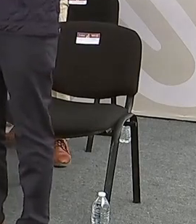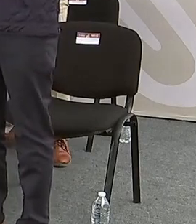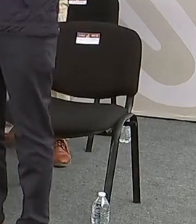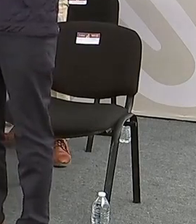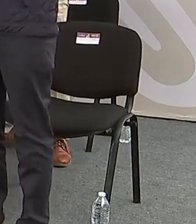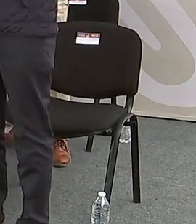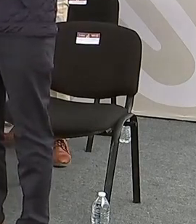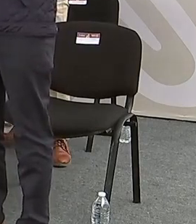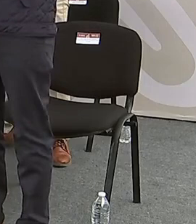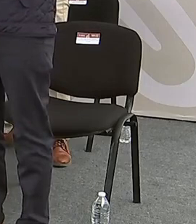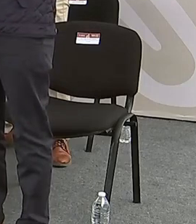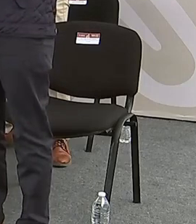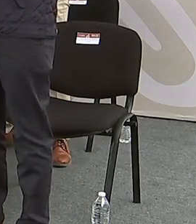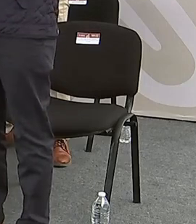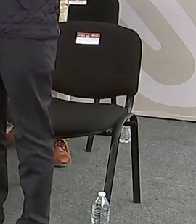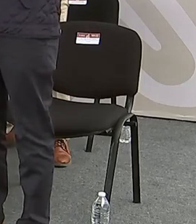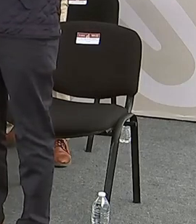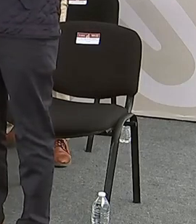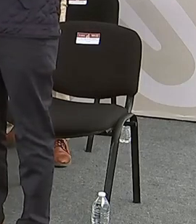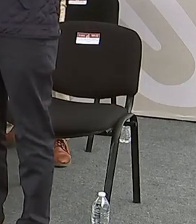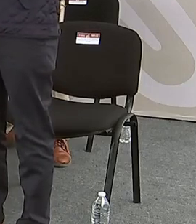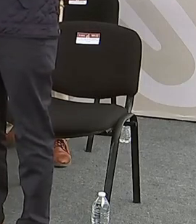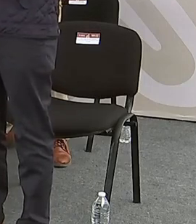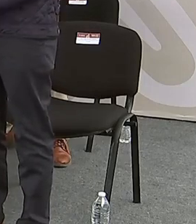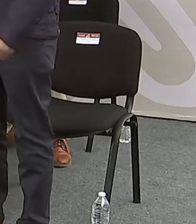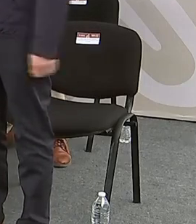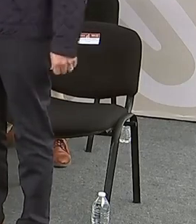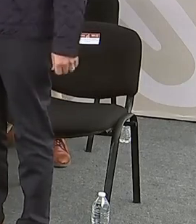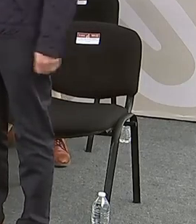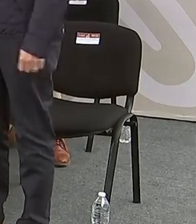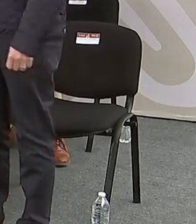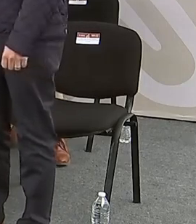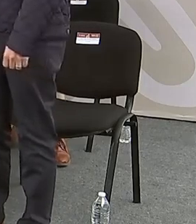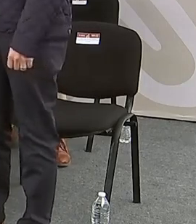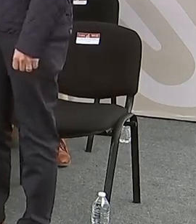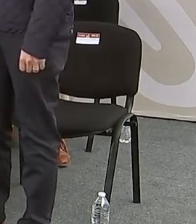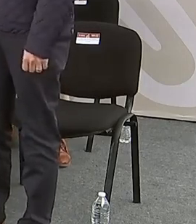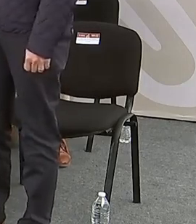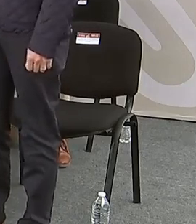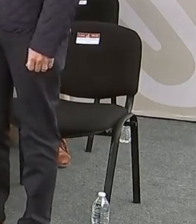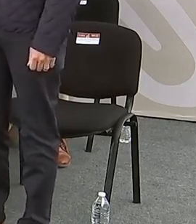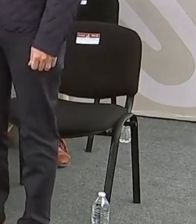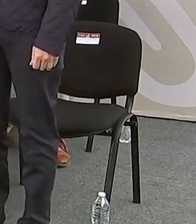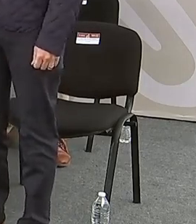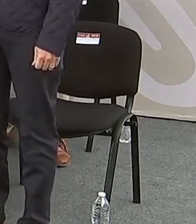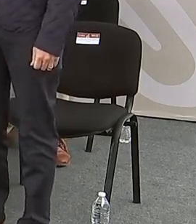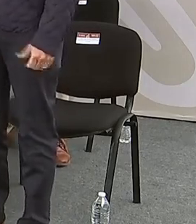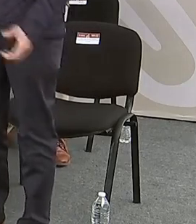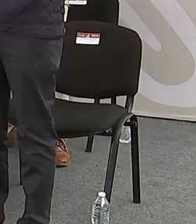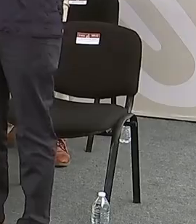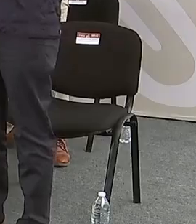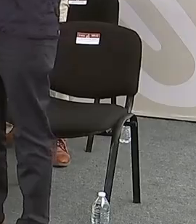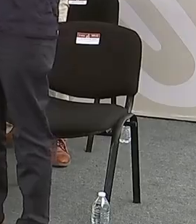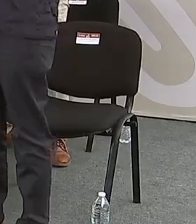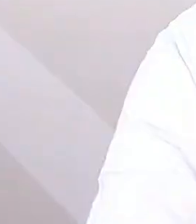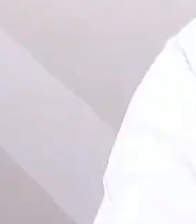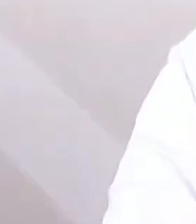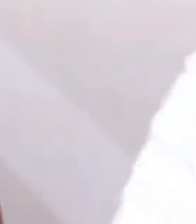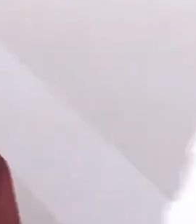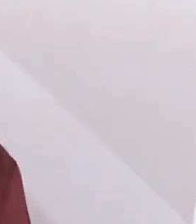La directora general de Caminos y Puentes Federales, Elsa Julita Beites Arevalo.